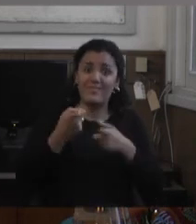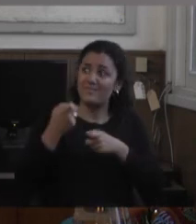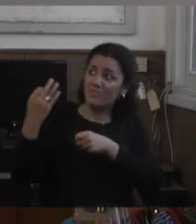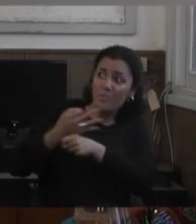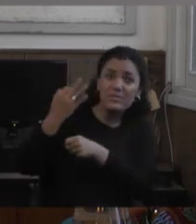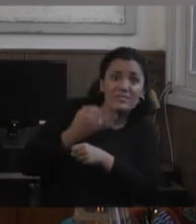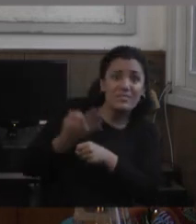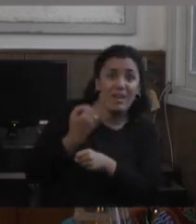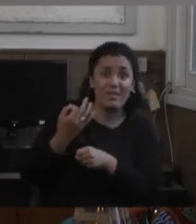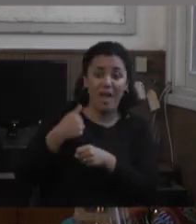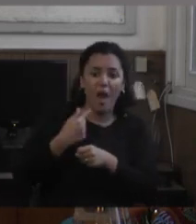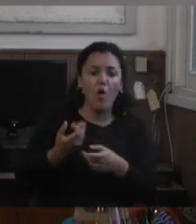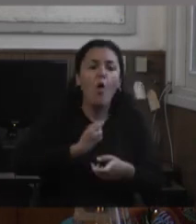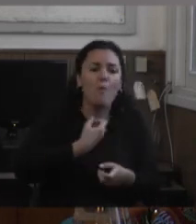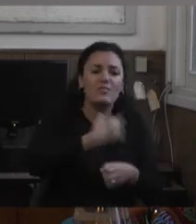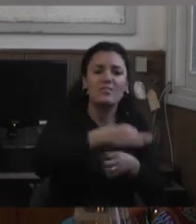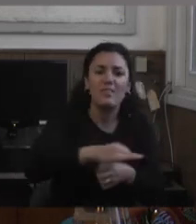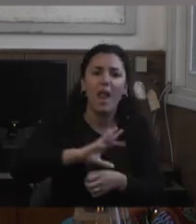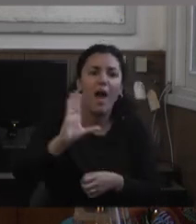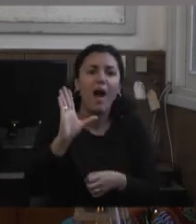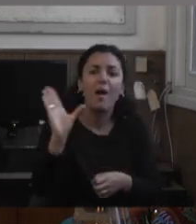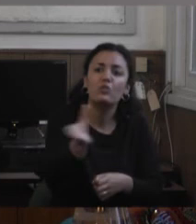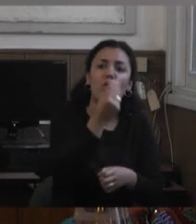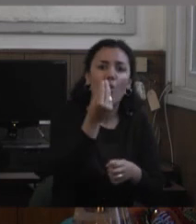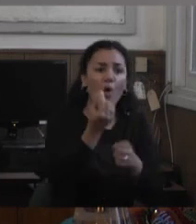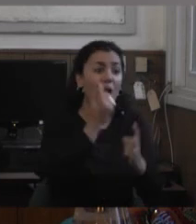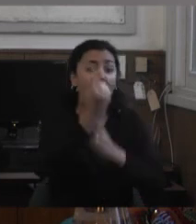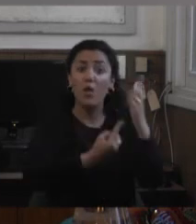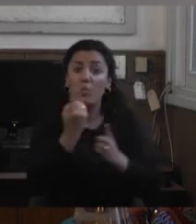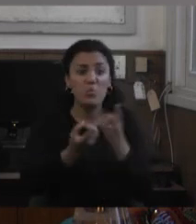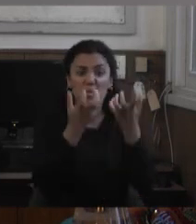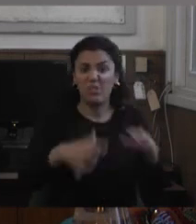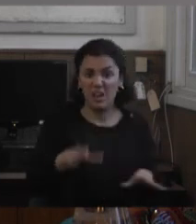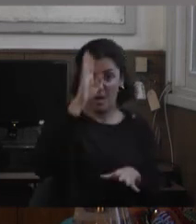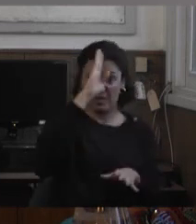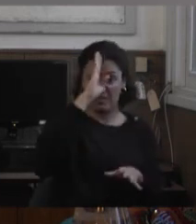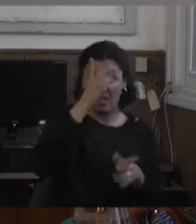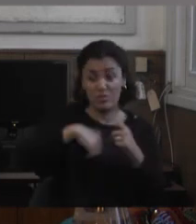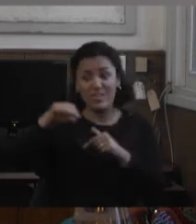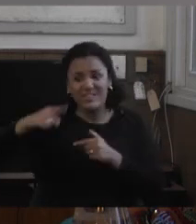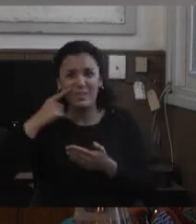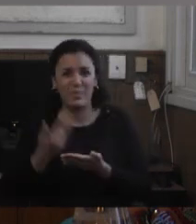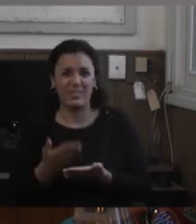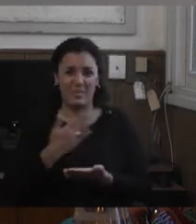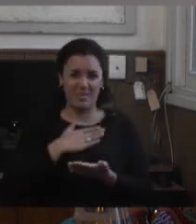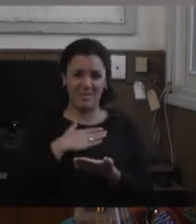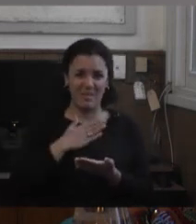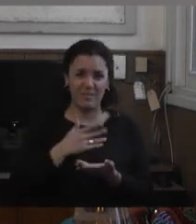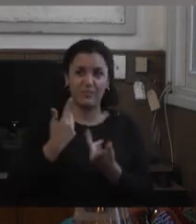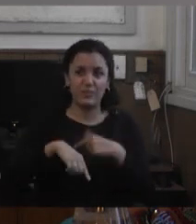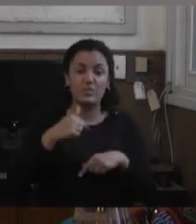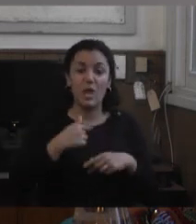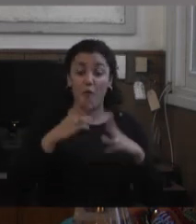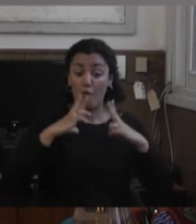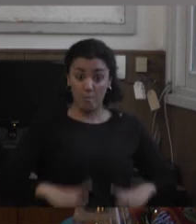siempre tiene el cuerpo disponible y que no siempre tiene ganas de aprender esa era un poco la propuesta intenté hacerlo formalmente y muy